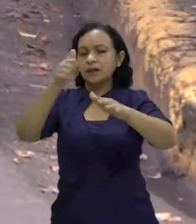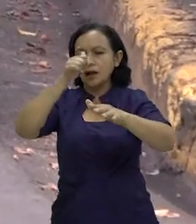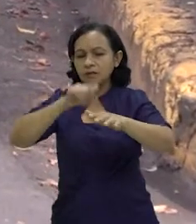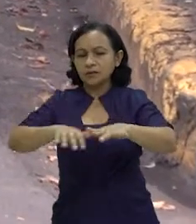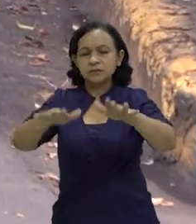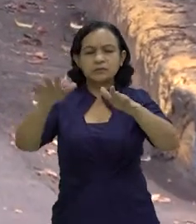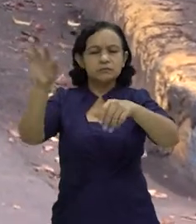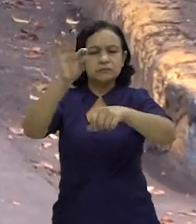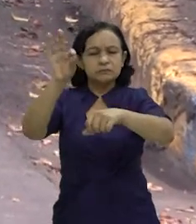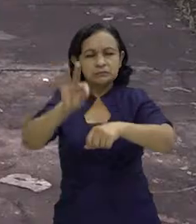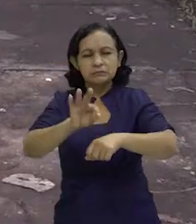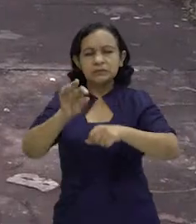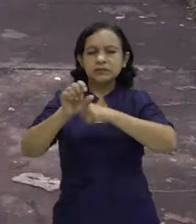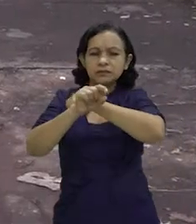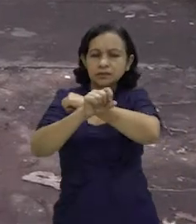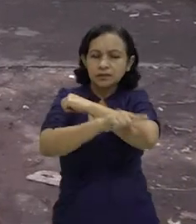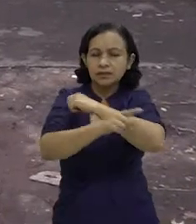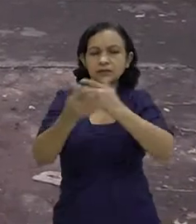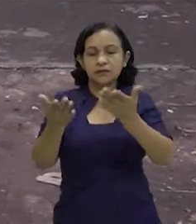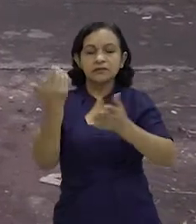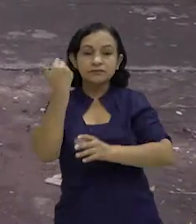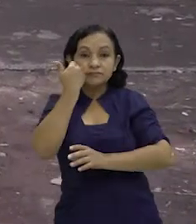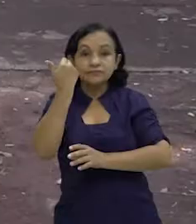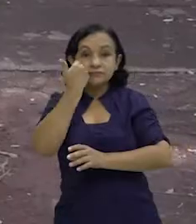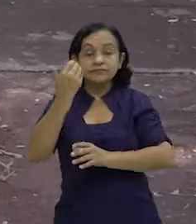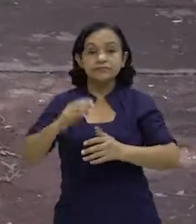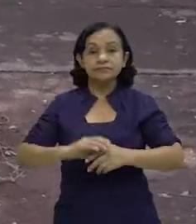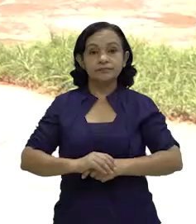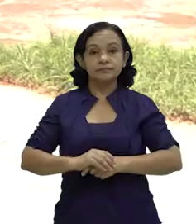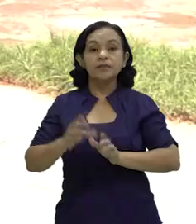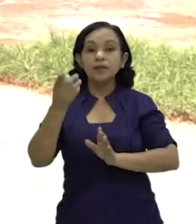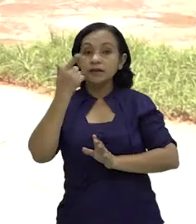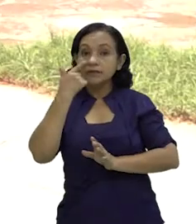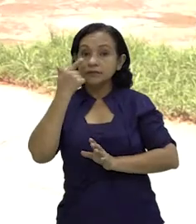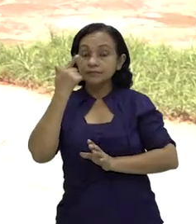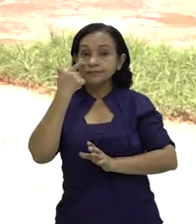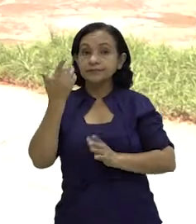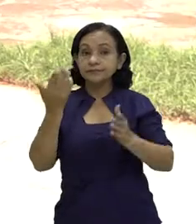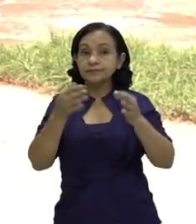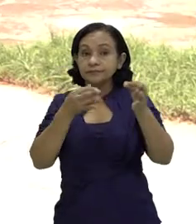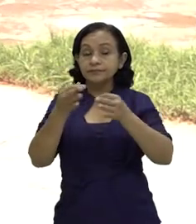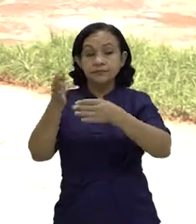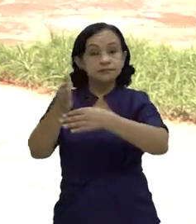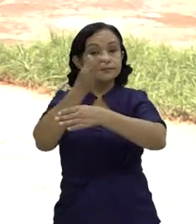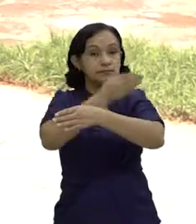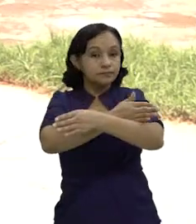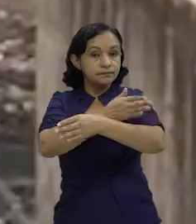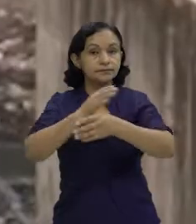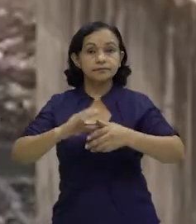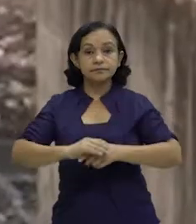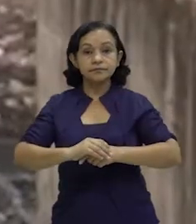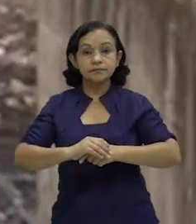inundaciones, criaderos de mosca, ratas y por ende enfermedades. Imagínense que por lo menos antes